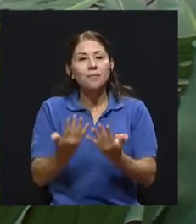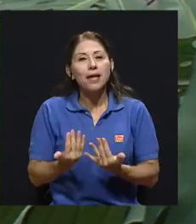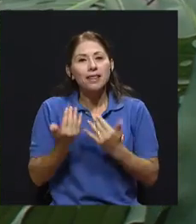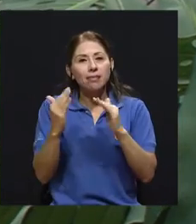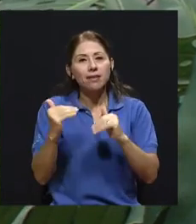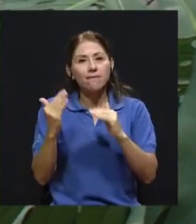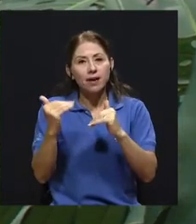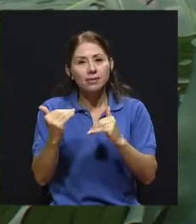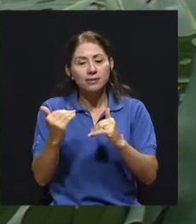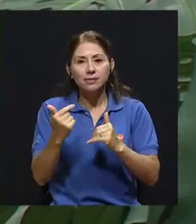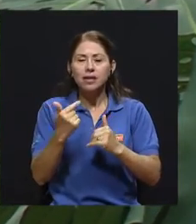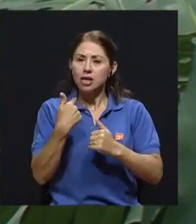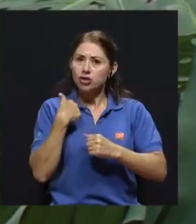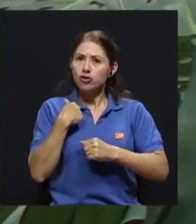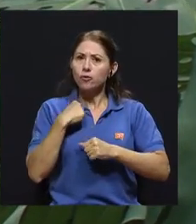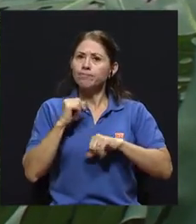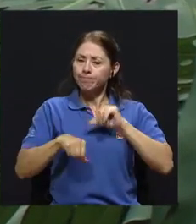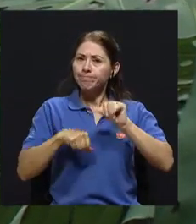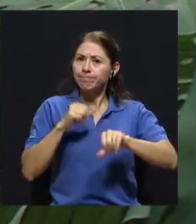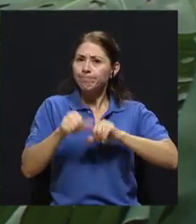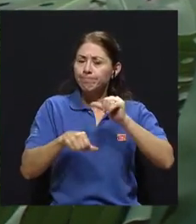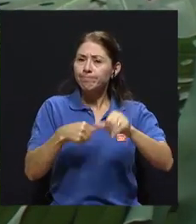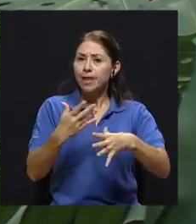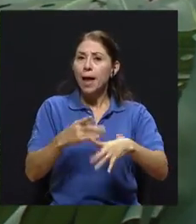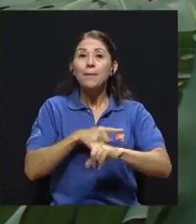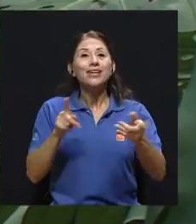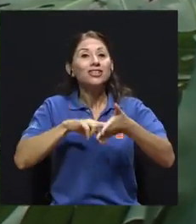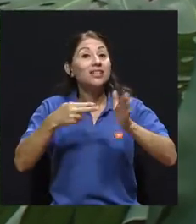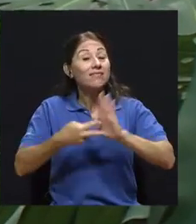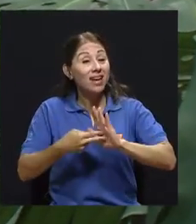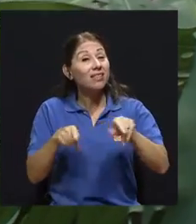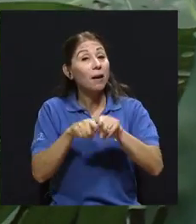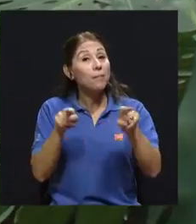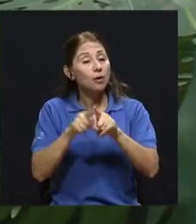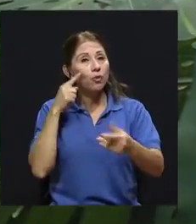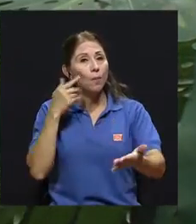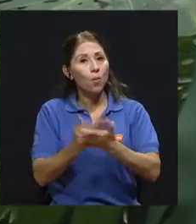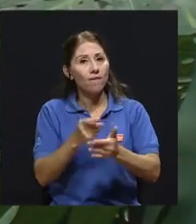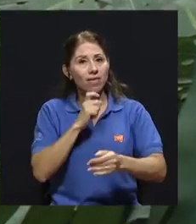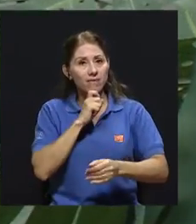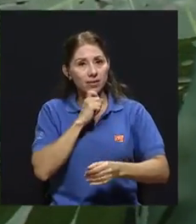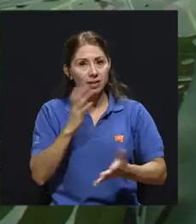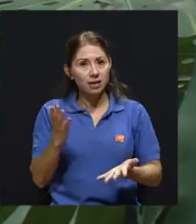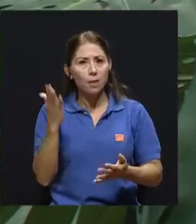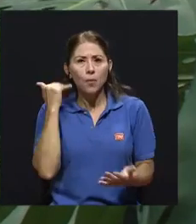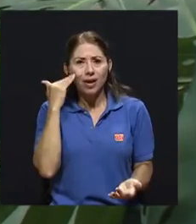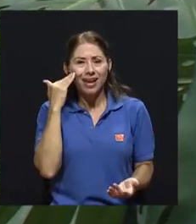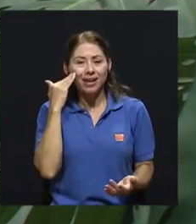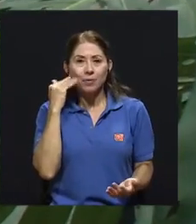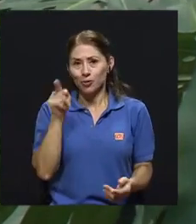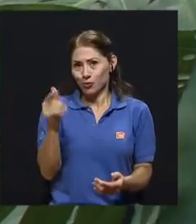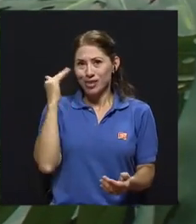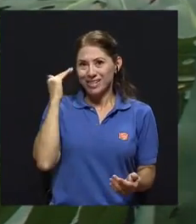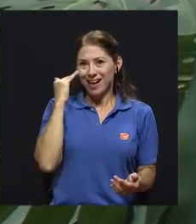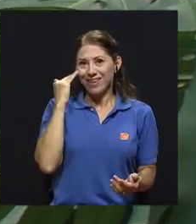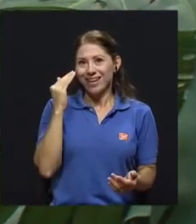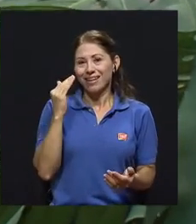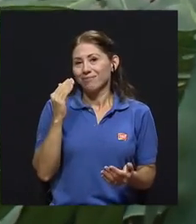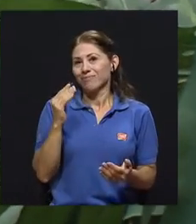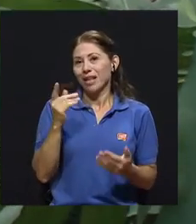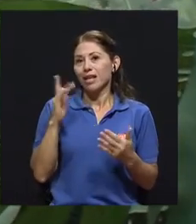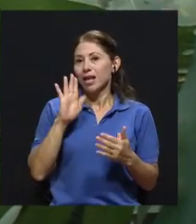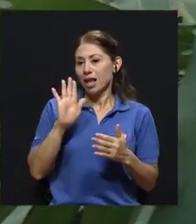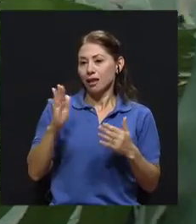Sin embargo, eso significa también enfrentar una prueba difícil, porque no todas las personas, usted bien lo sabe, por el metabolismo que tienen,